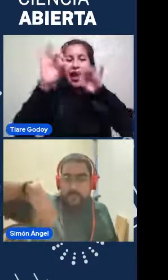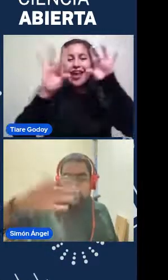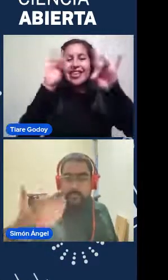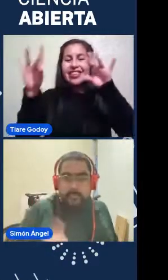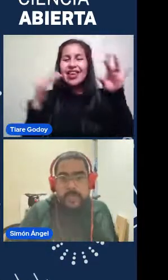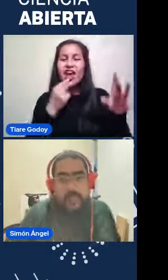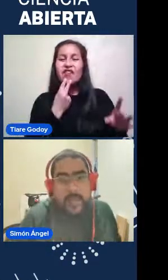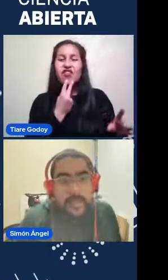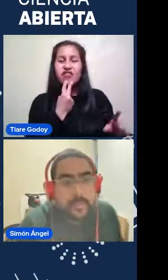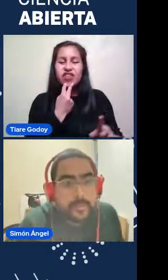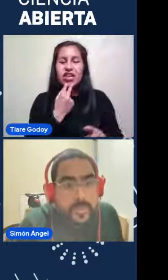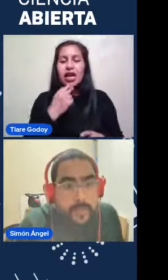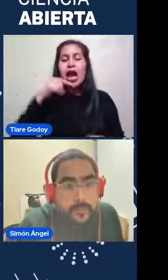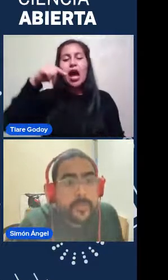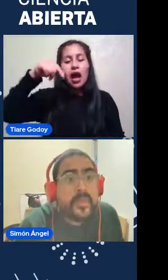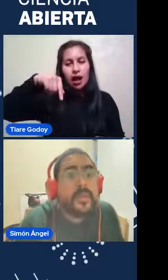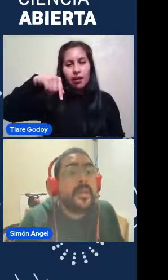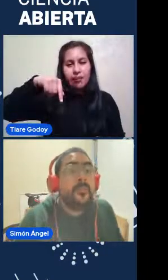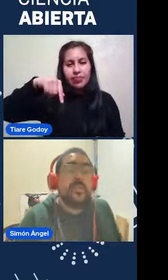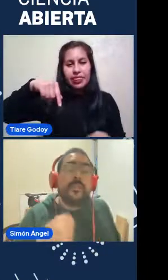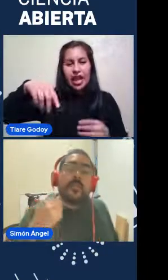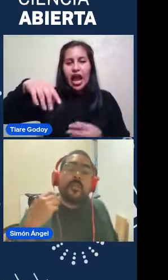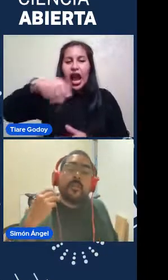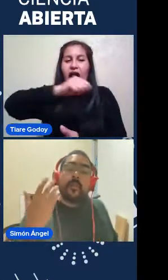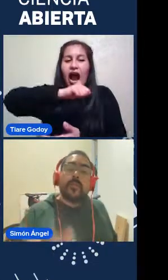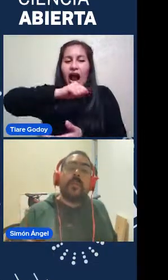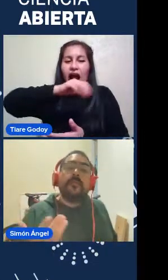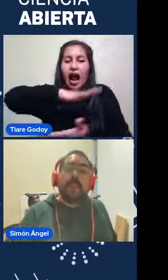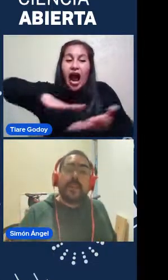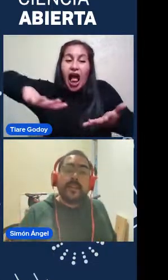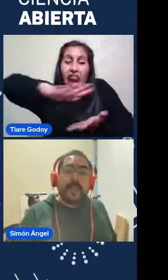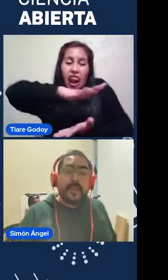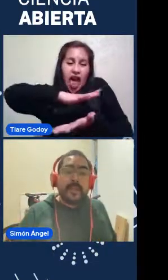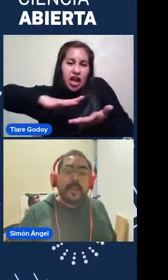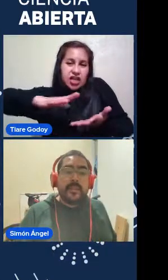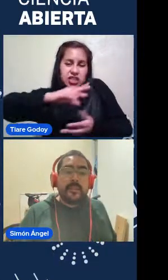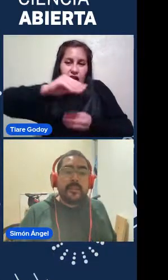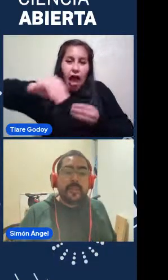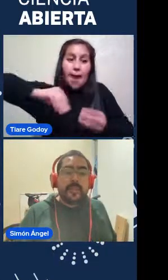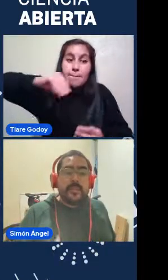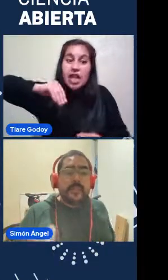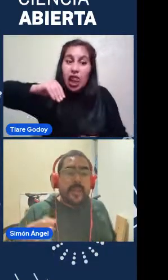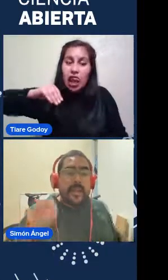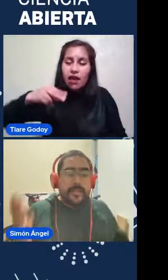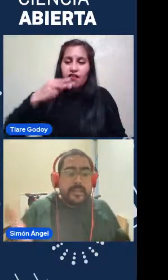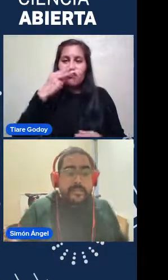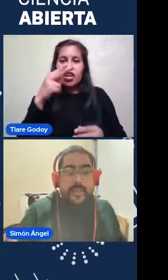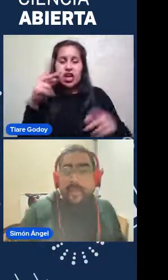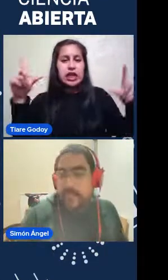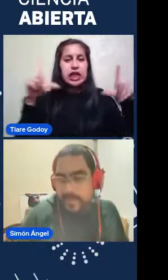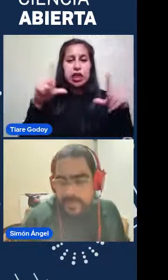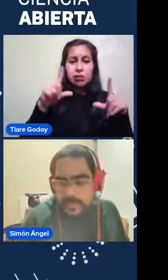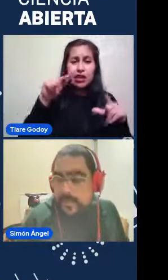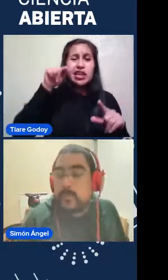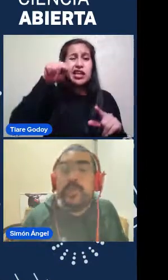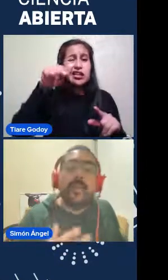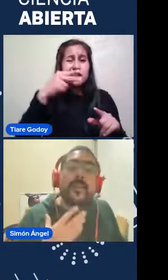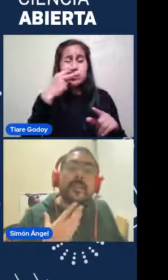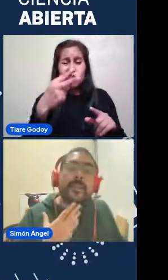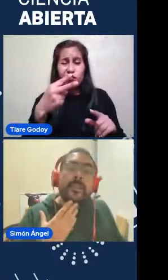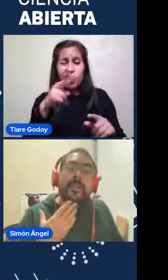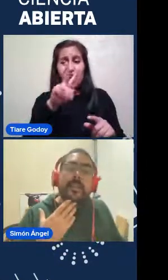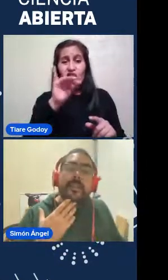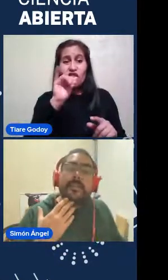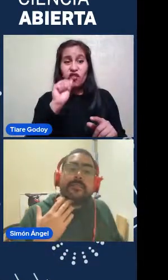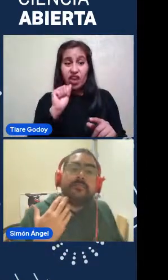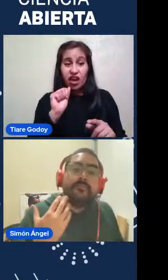estos brazos De la galaxia Espiral Muchas veces Cuando ustedes Vean Imágenes Que dicen Así se ve La Vía Láctea Muy